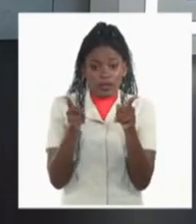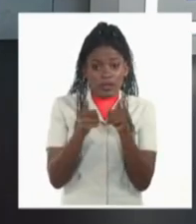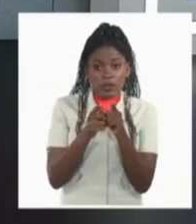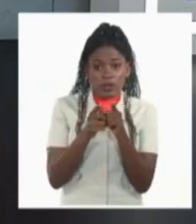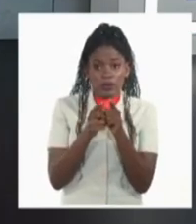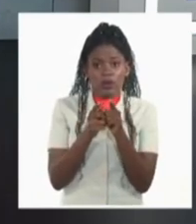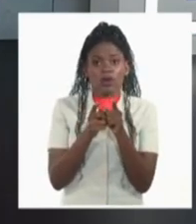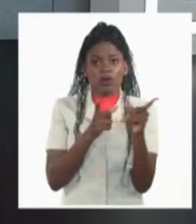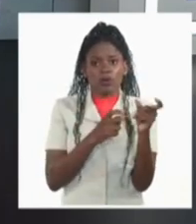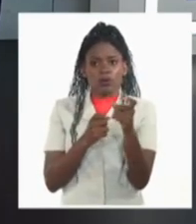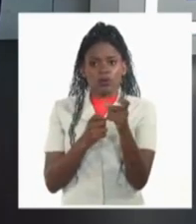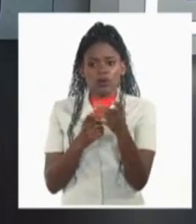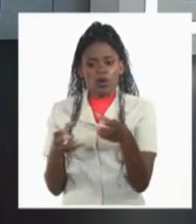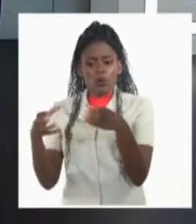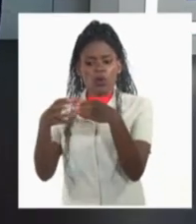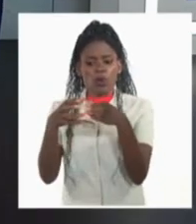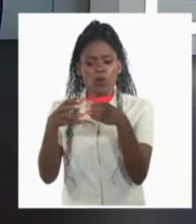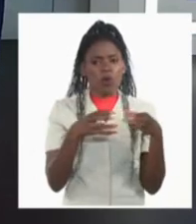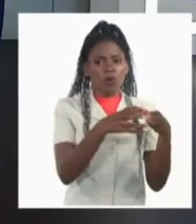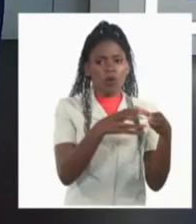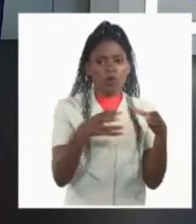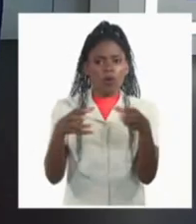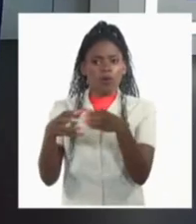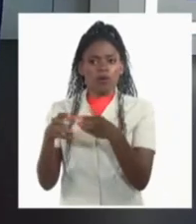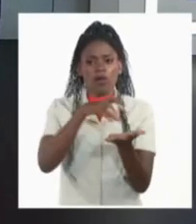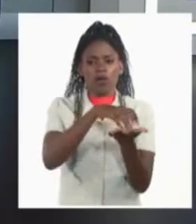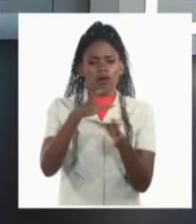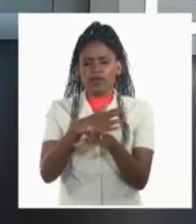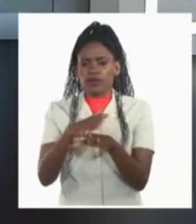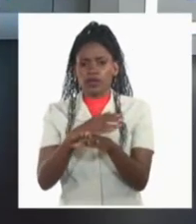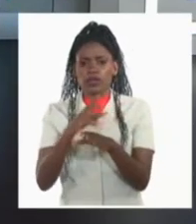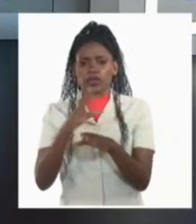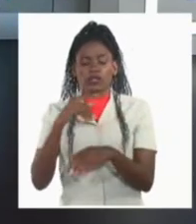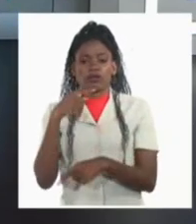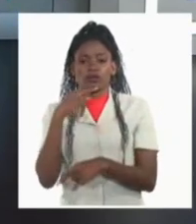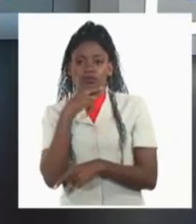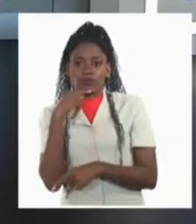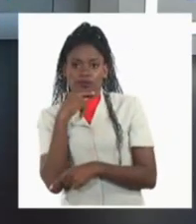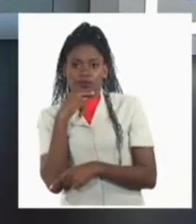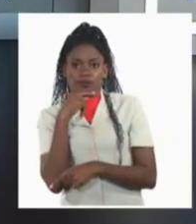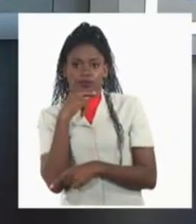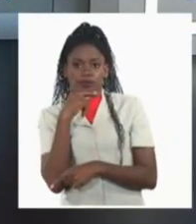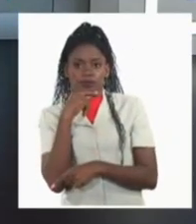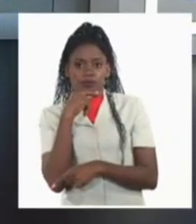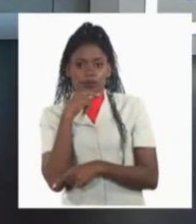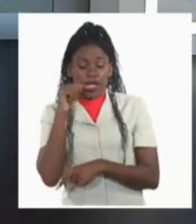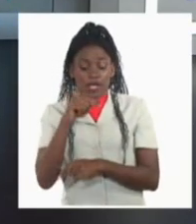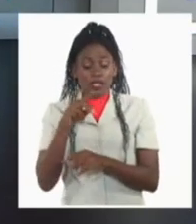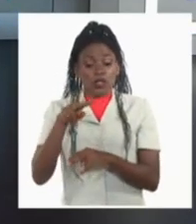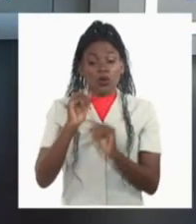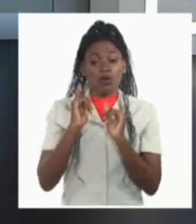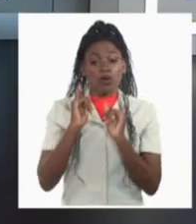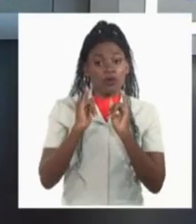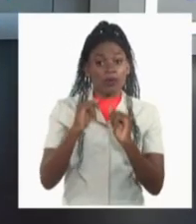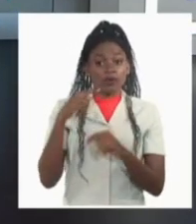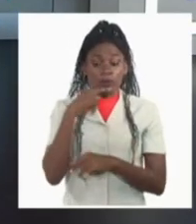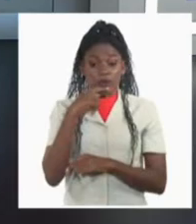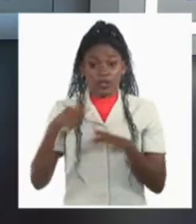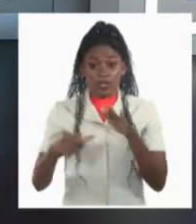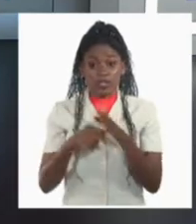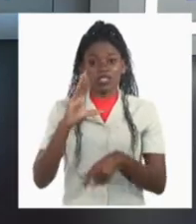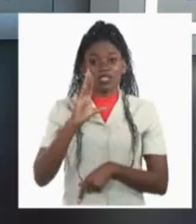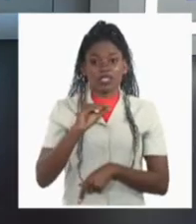y se están reagrupando, declaró el ministro de Defensa ruso, Sergei Shoigu. Y ante esta nueva información, Putin recomendó